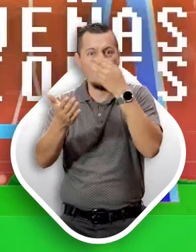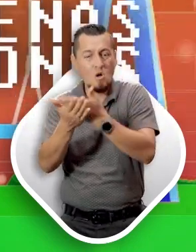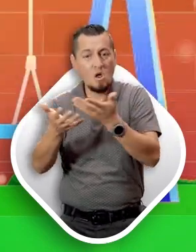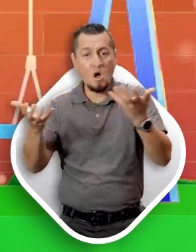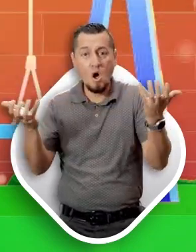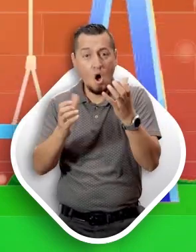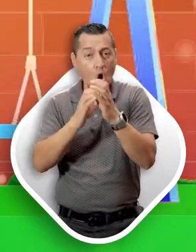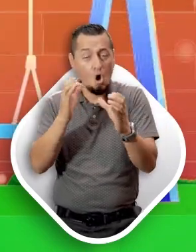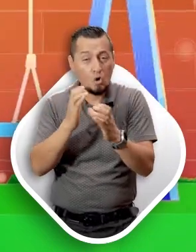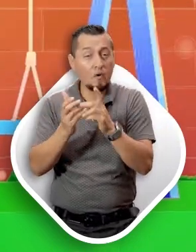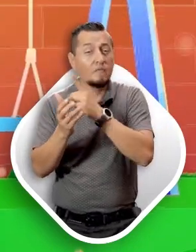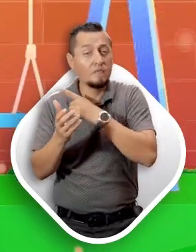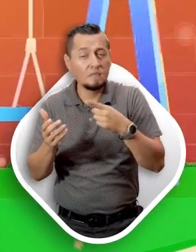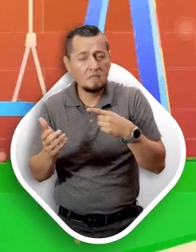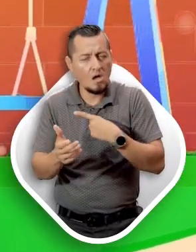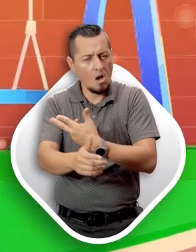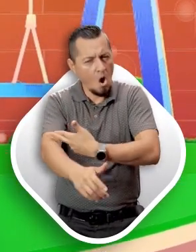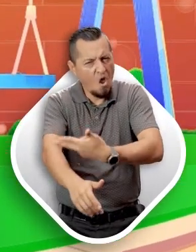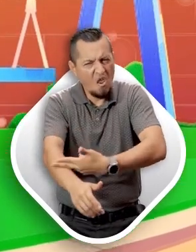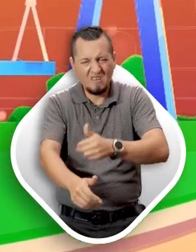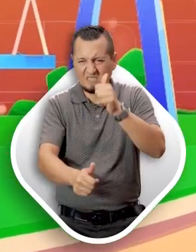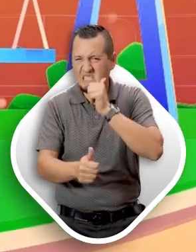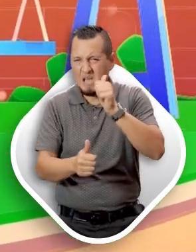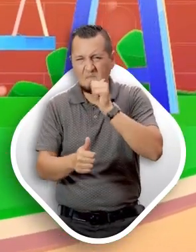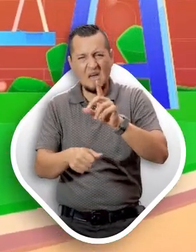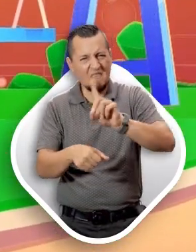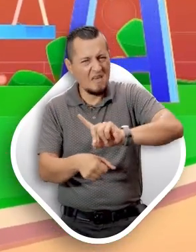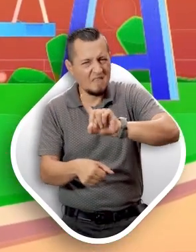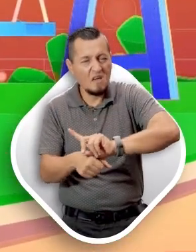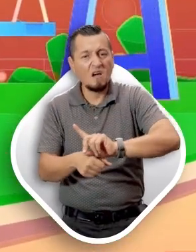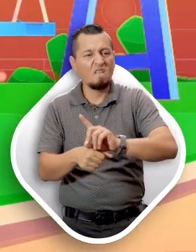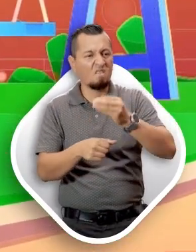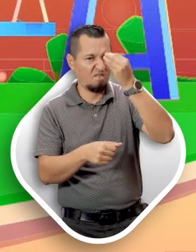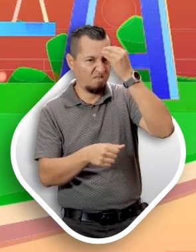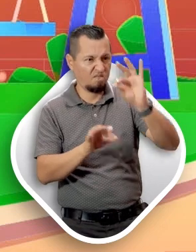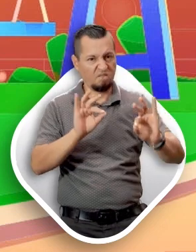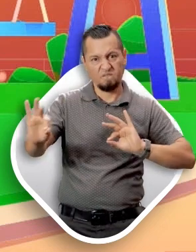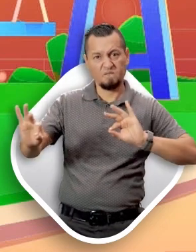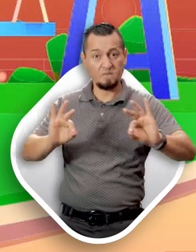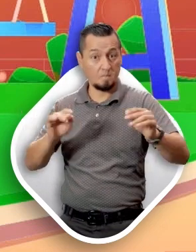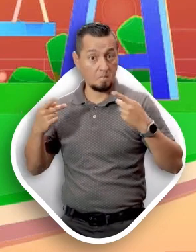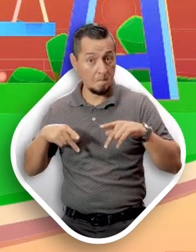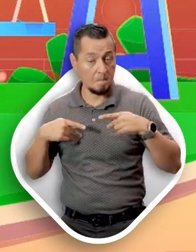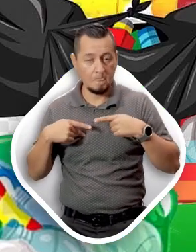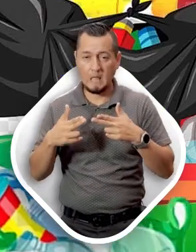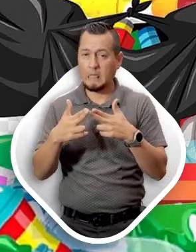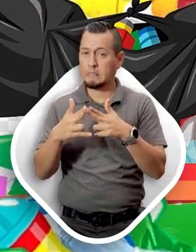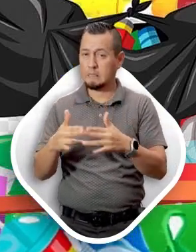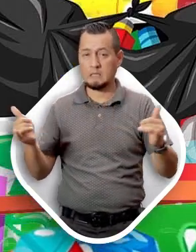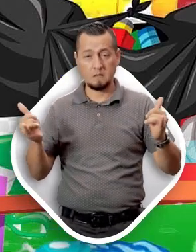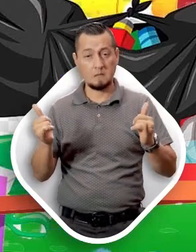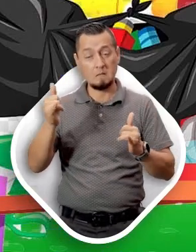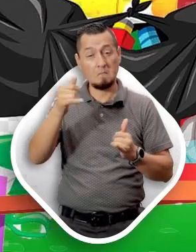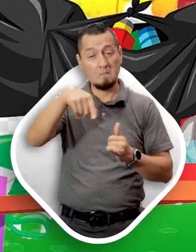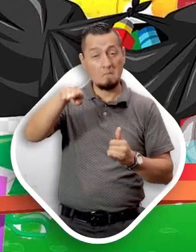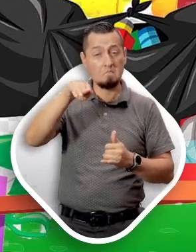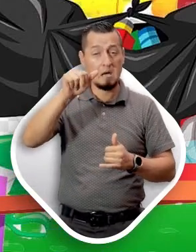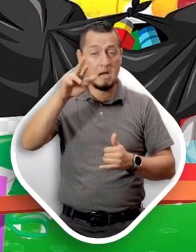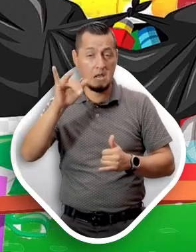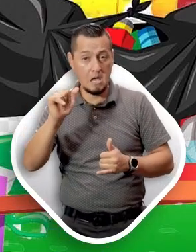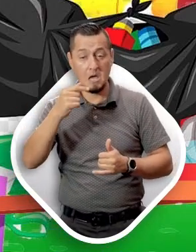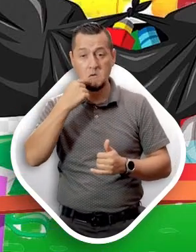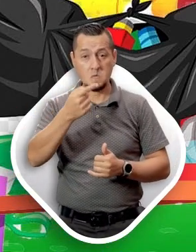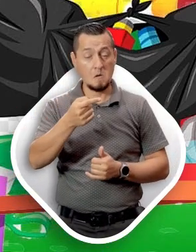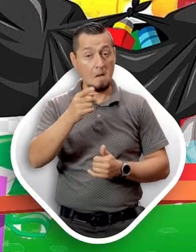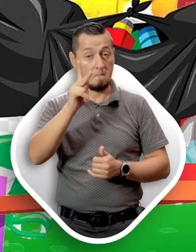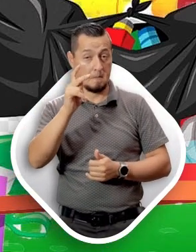lo que pensamos se debe reflejar en lo que hacemos a diario sin dañar a los demás. Además, María recordó la frase